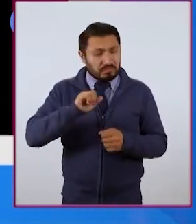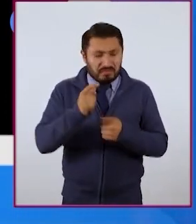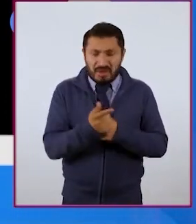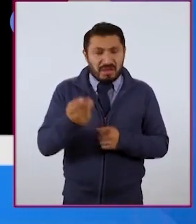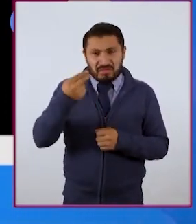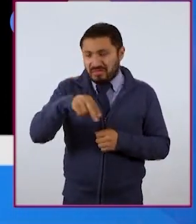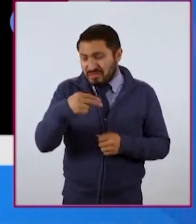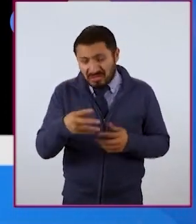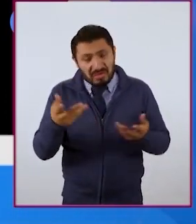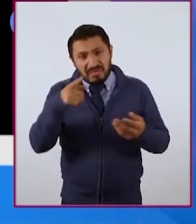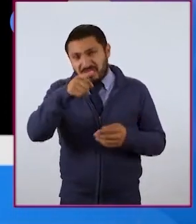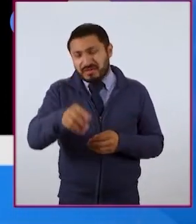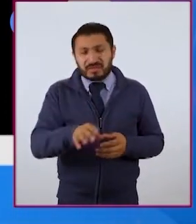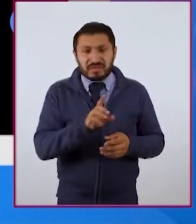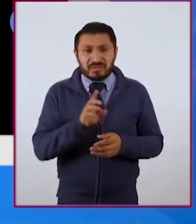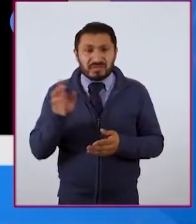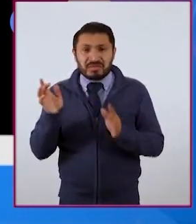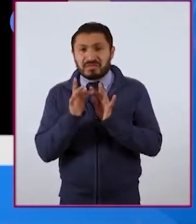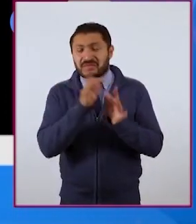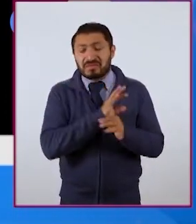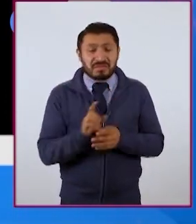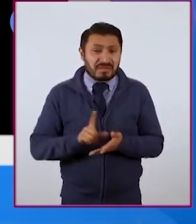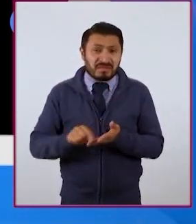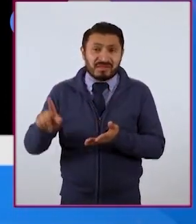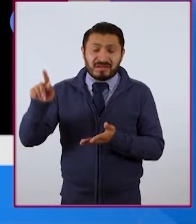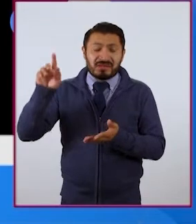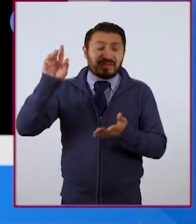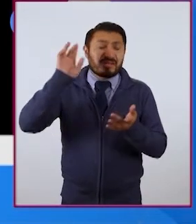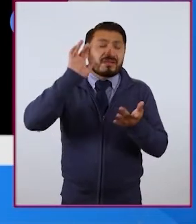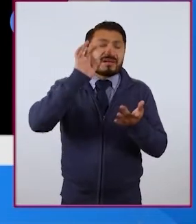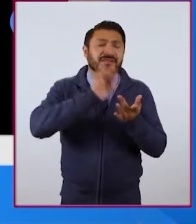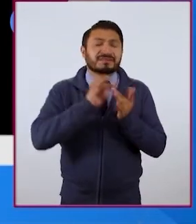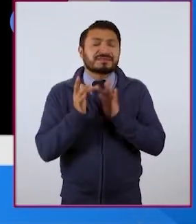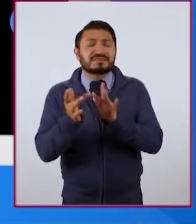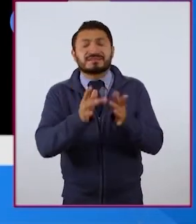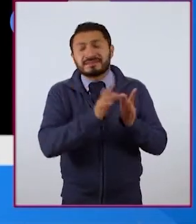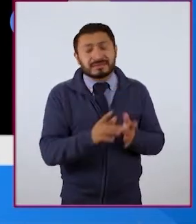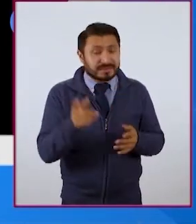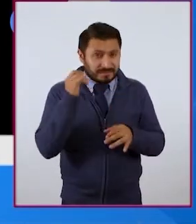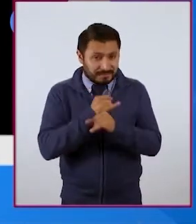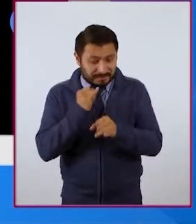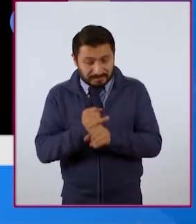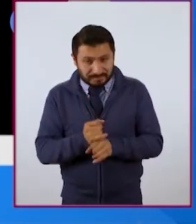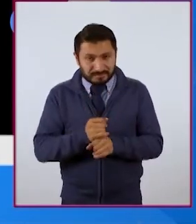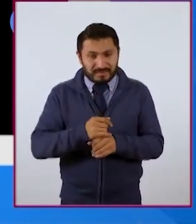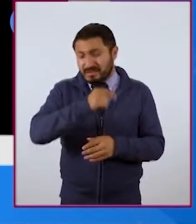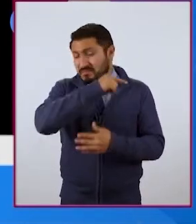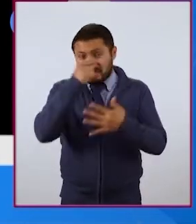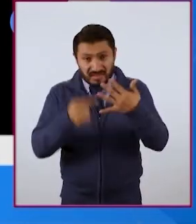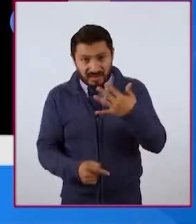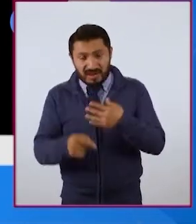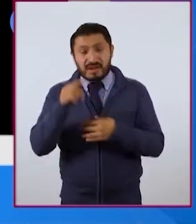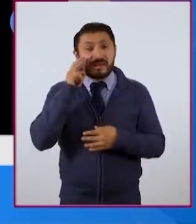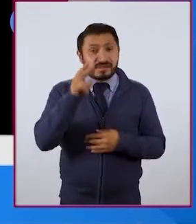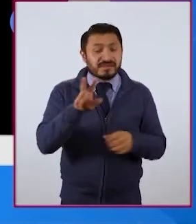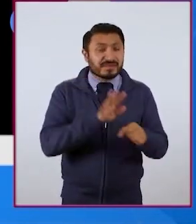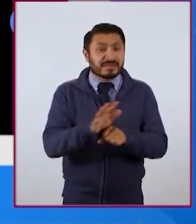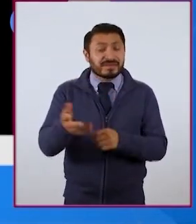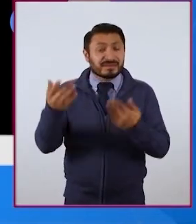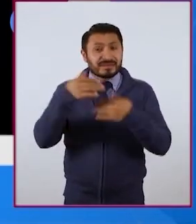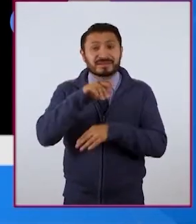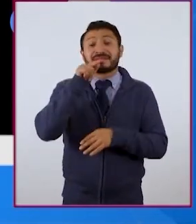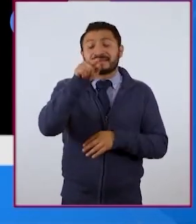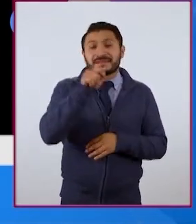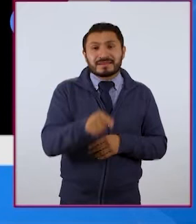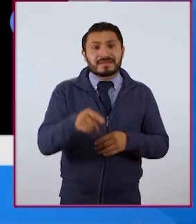redes sociales, en cualquier buscador, de preferencia en varios, no solo en los más conocidos y mira qué aparece sobre ti